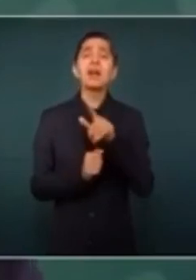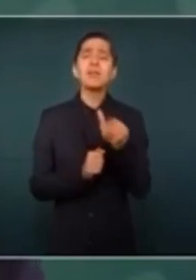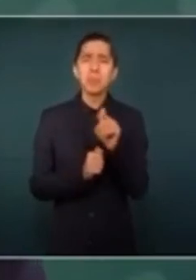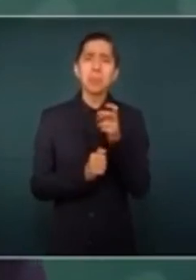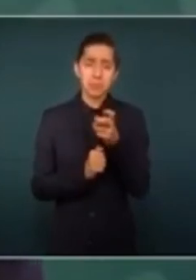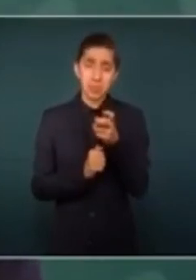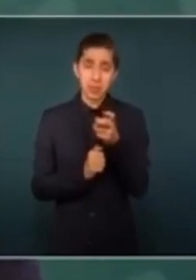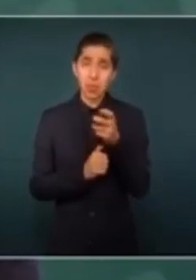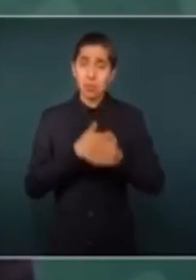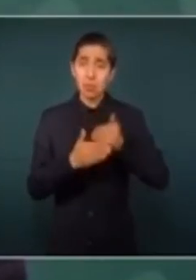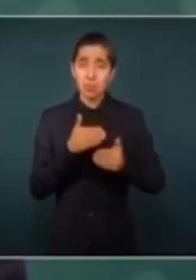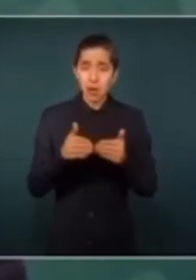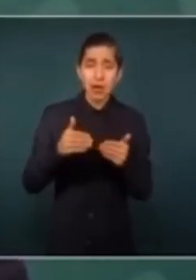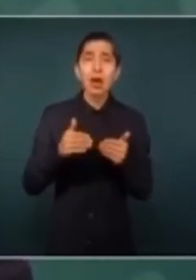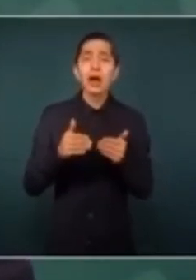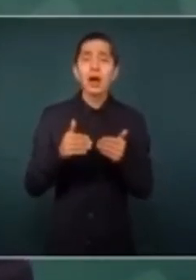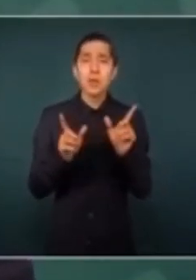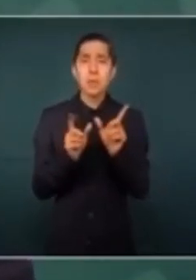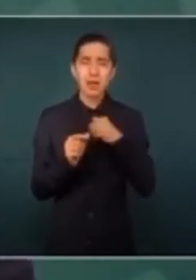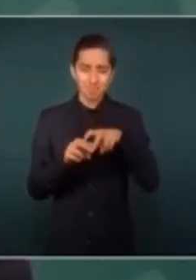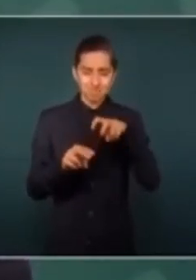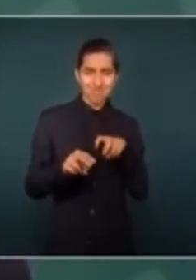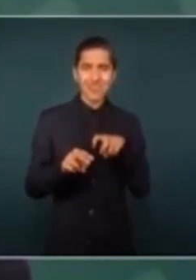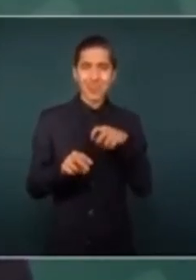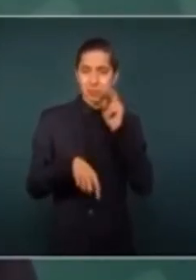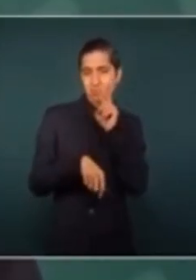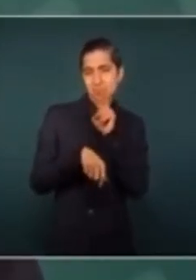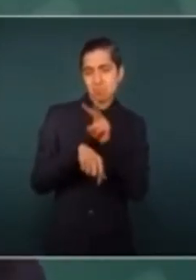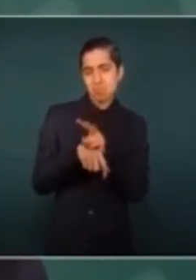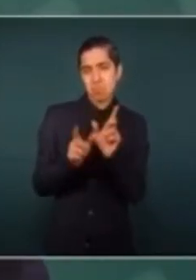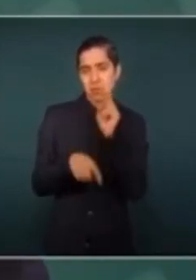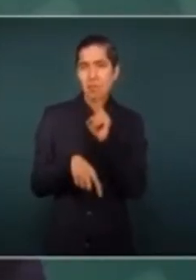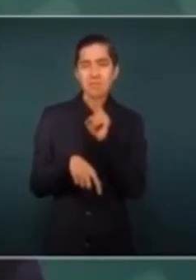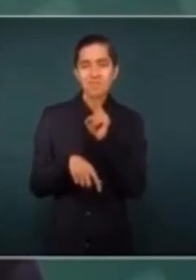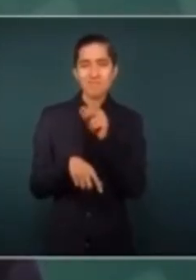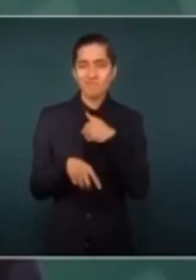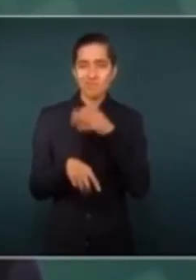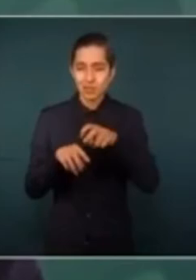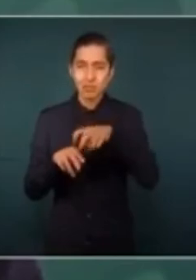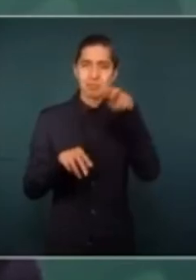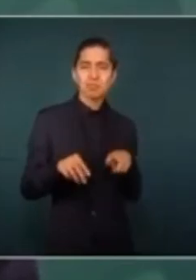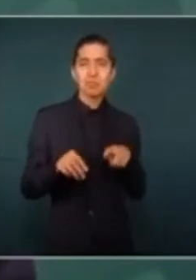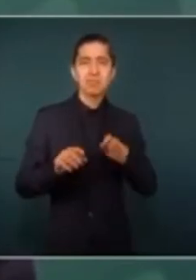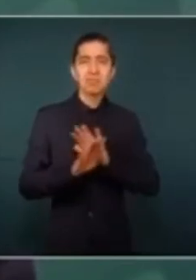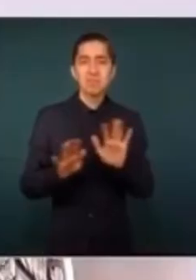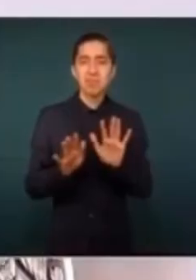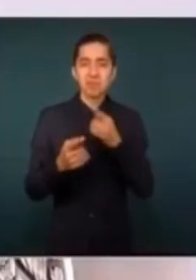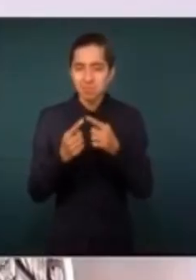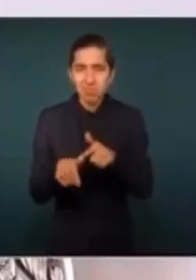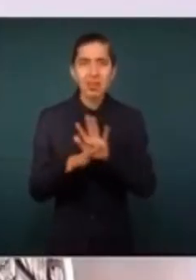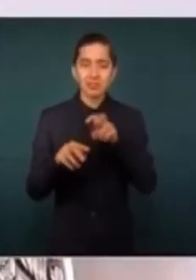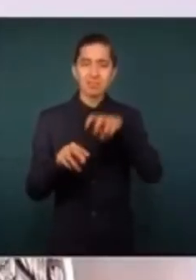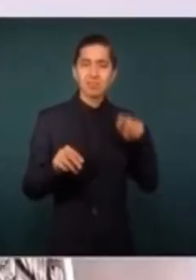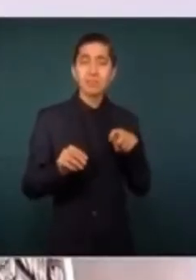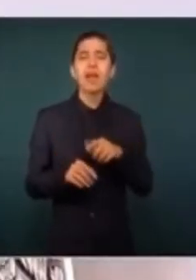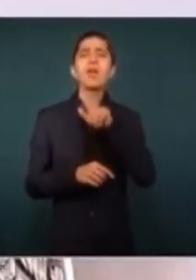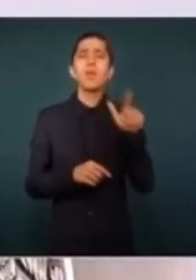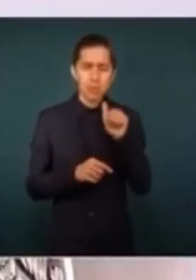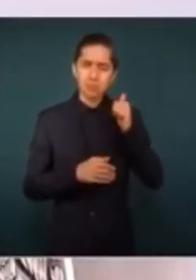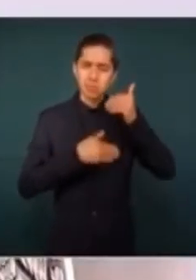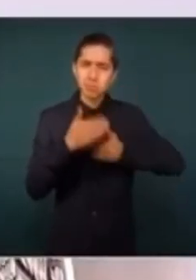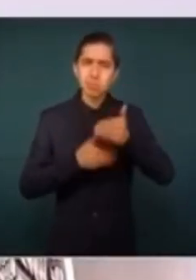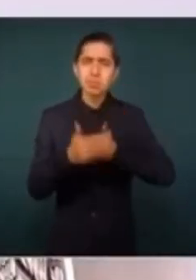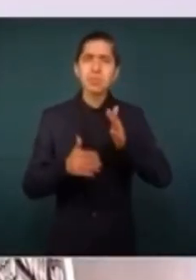a que, en nuestro carácter de observadores, en ese entonces, en la negociación, nos retiráramos de la mesa. Y luego de un tiempo,